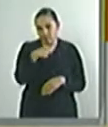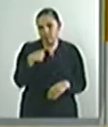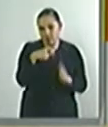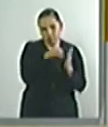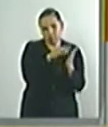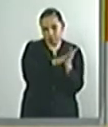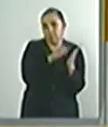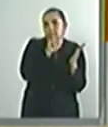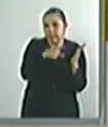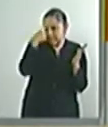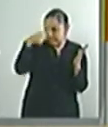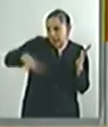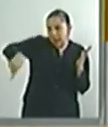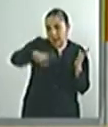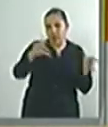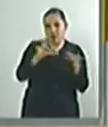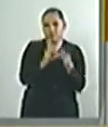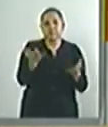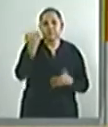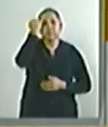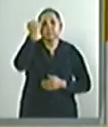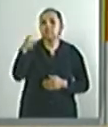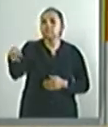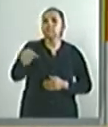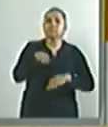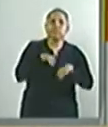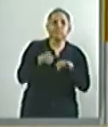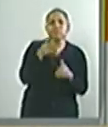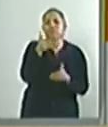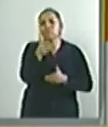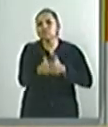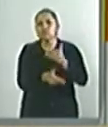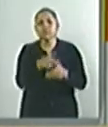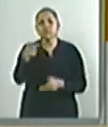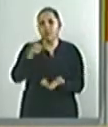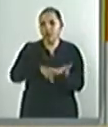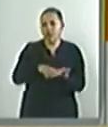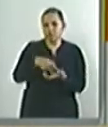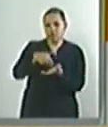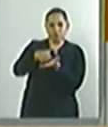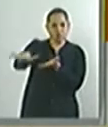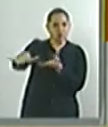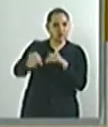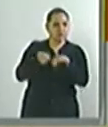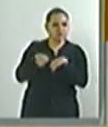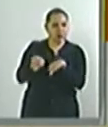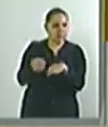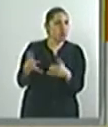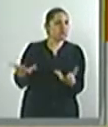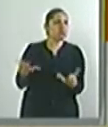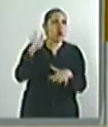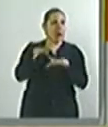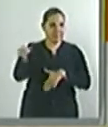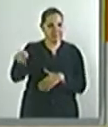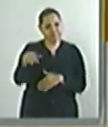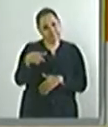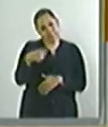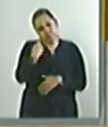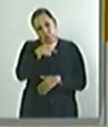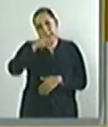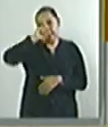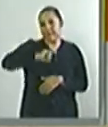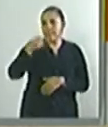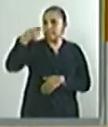empleos, si no hacen algunas actividades ilícitas que les piden sus patrones. Hay que reforzar la Ley Federal del